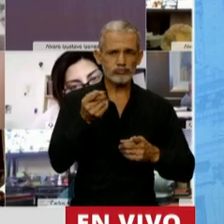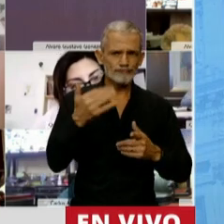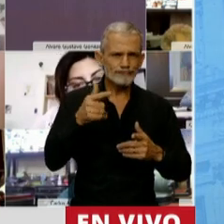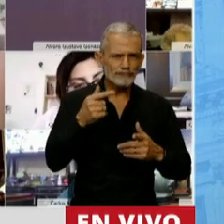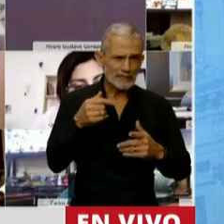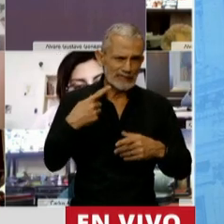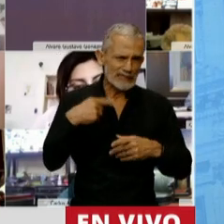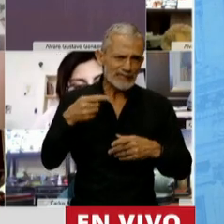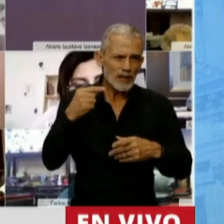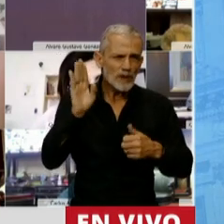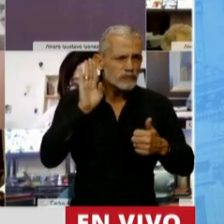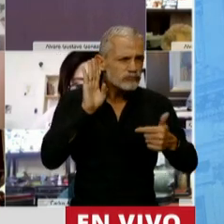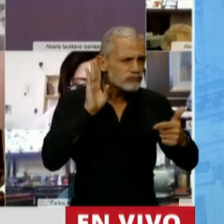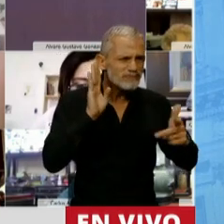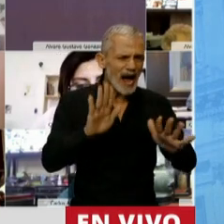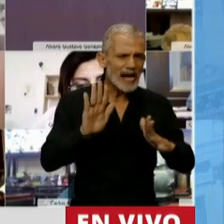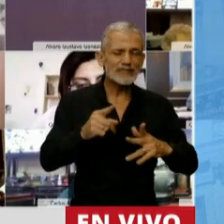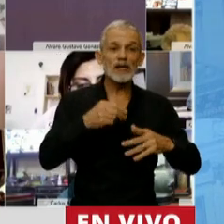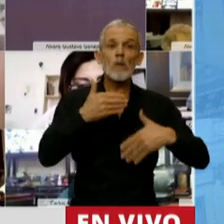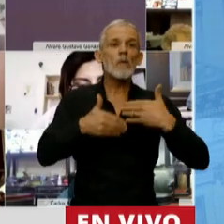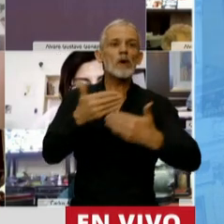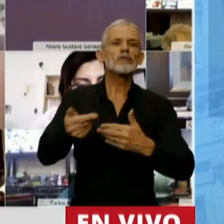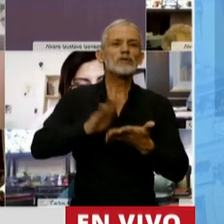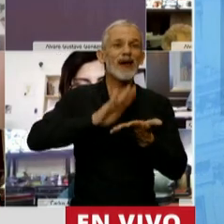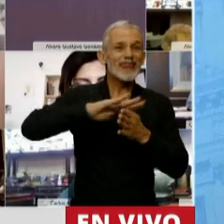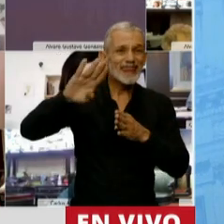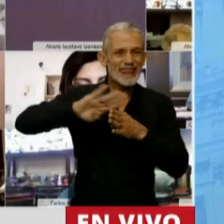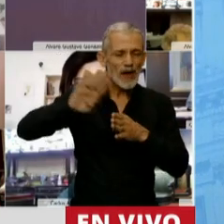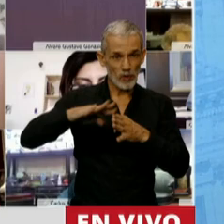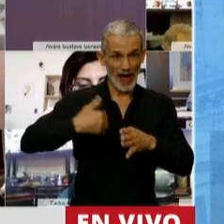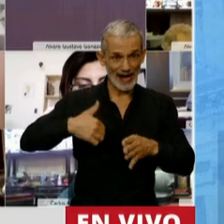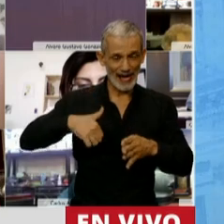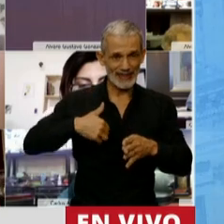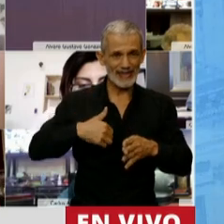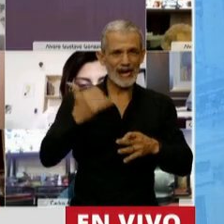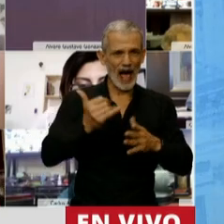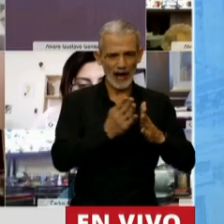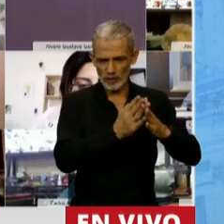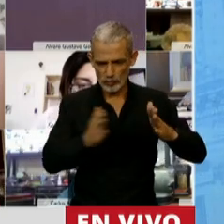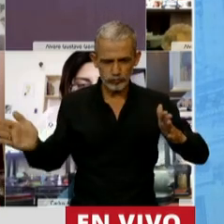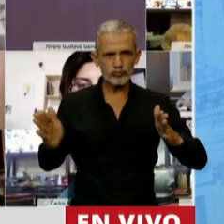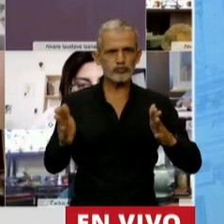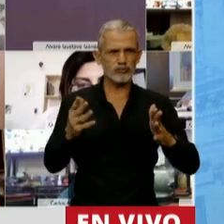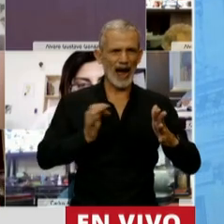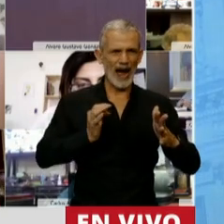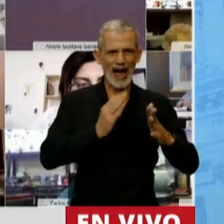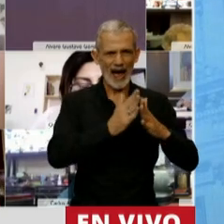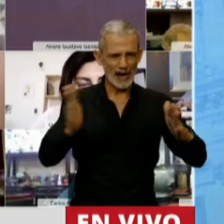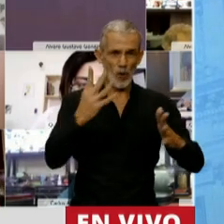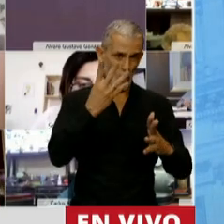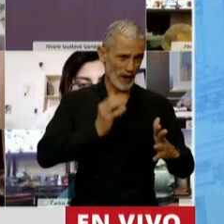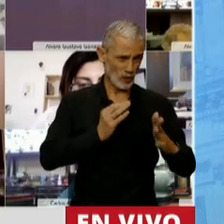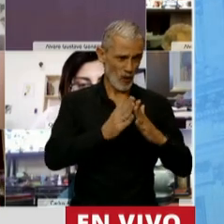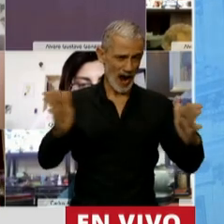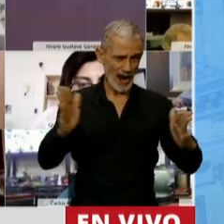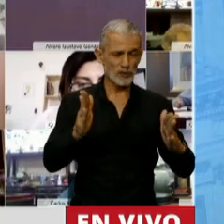escuchado reiteradamente, que el proceso de endeudamiento que la Argentina tuvo en estos años, en esos